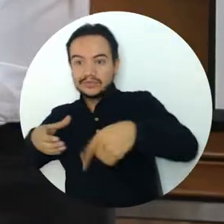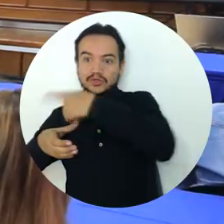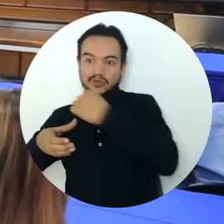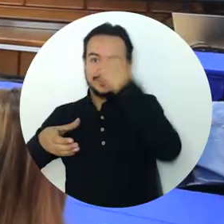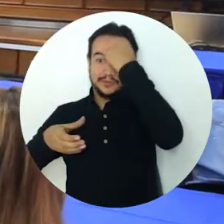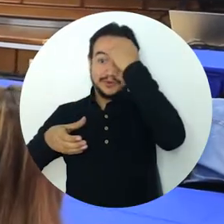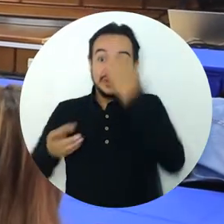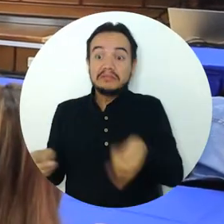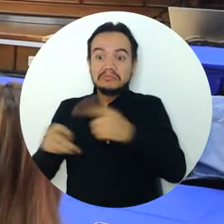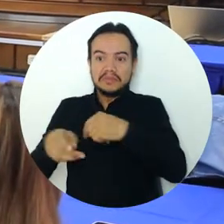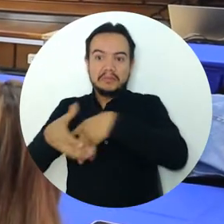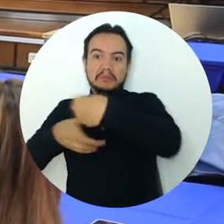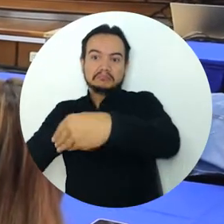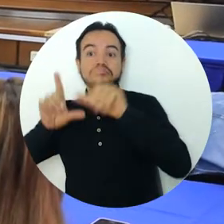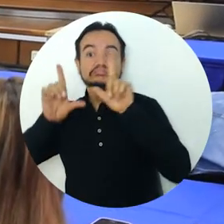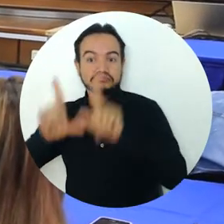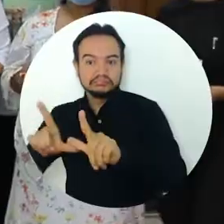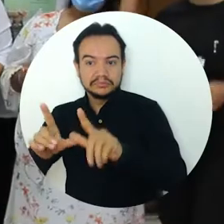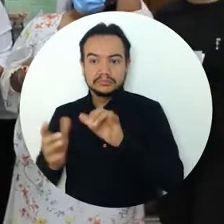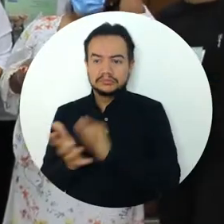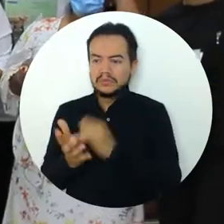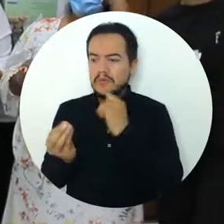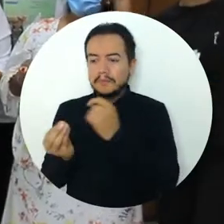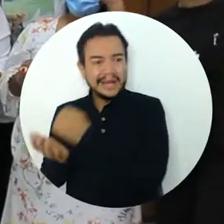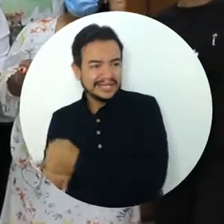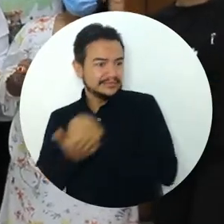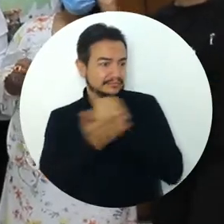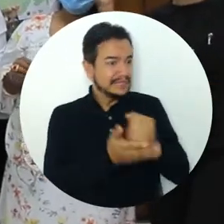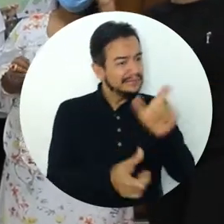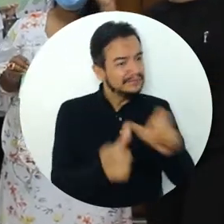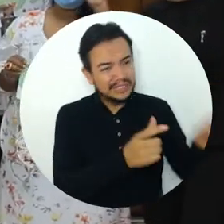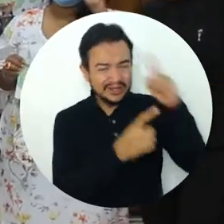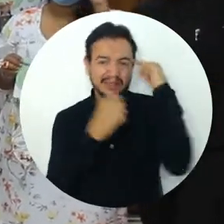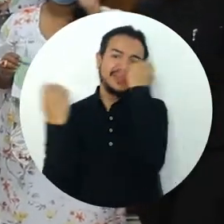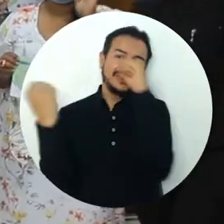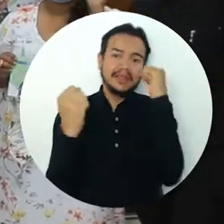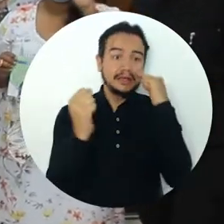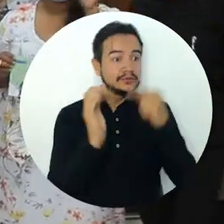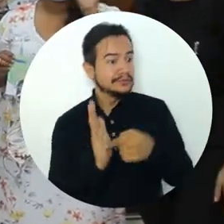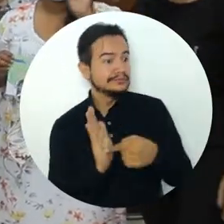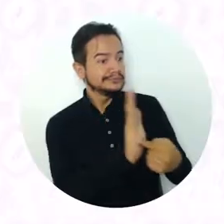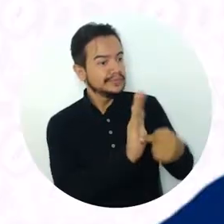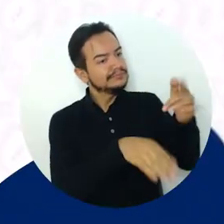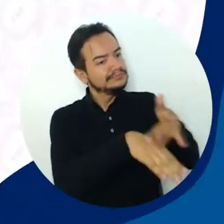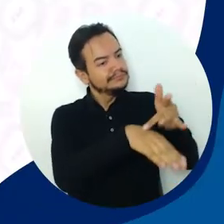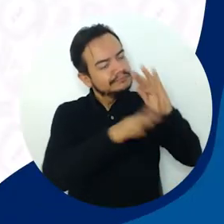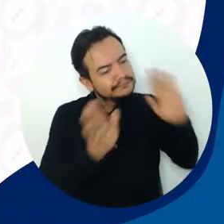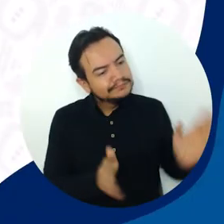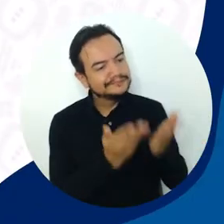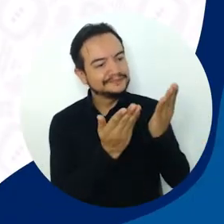de la Universidad del Magdalena para disminuir los riesgos de trastornos y dificultades en la vida académica.